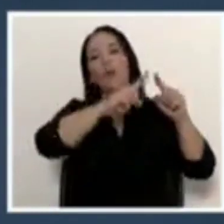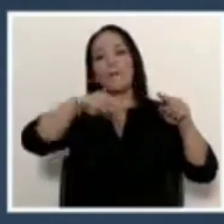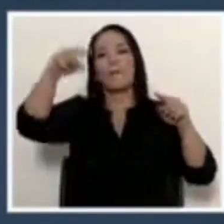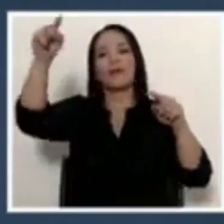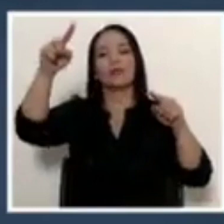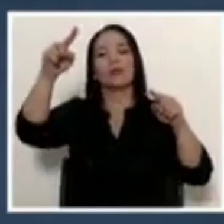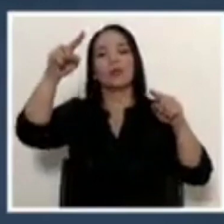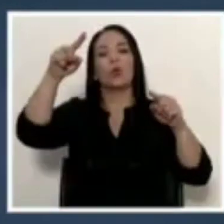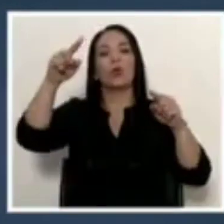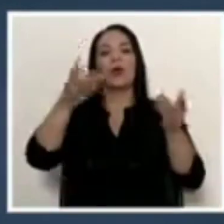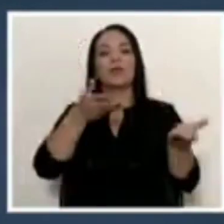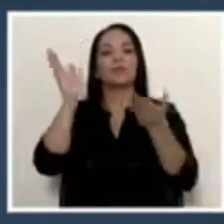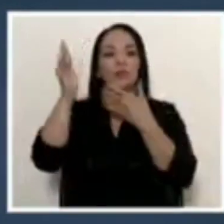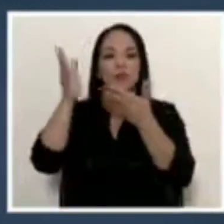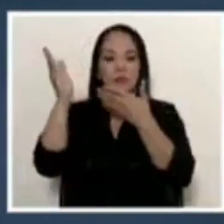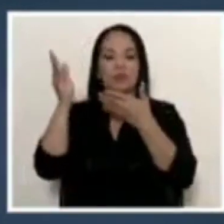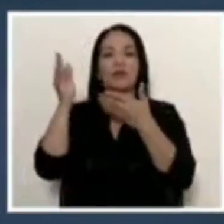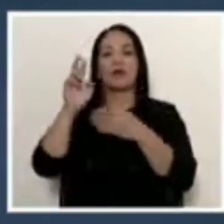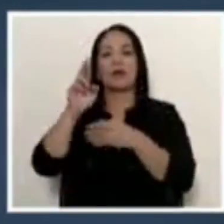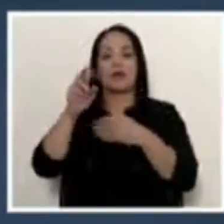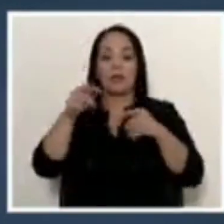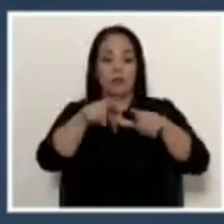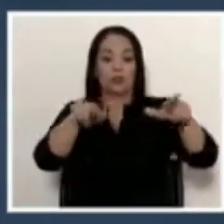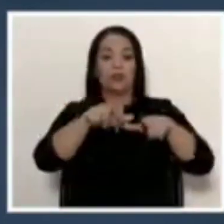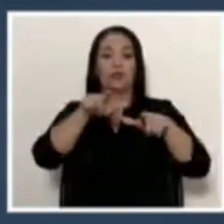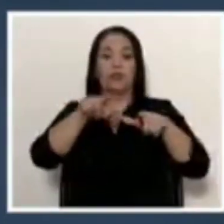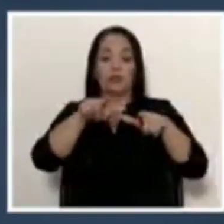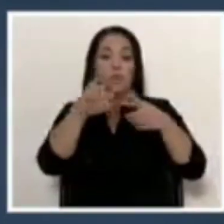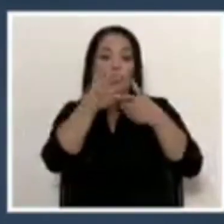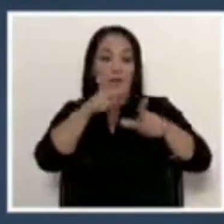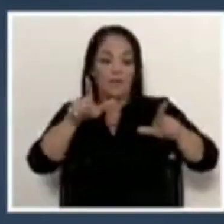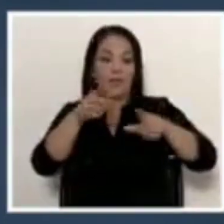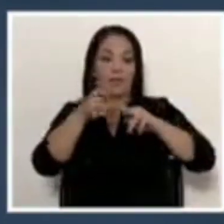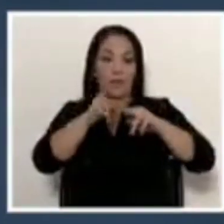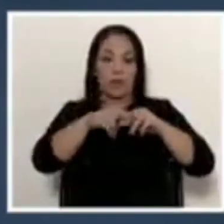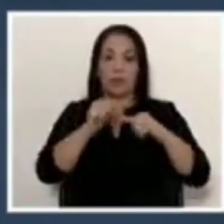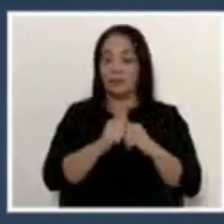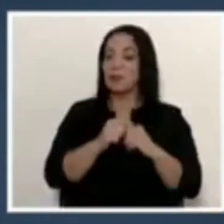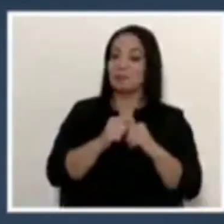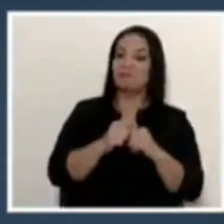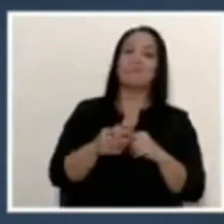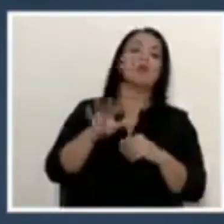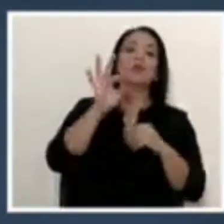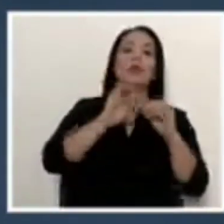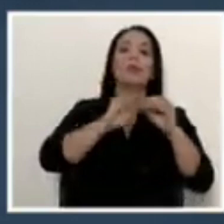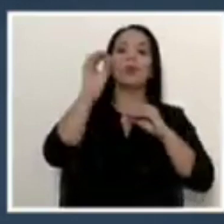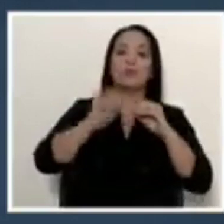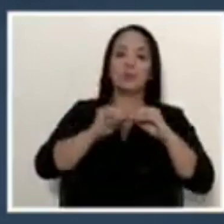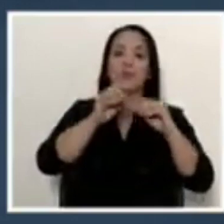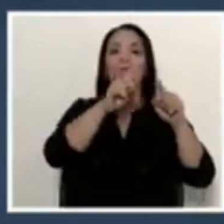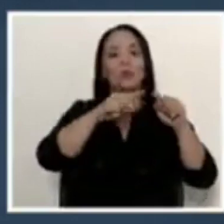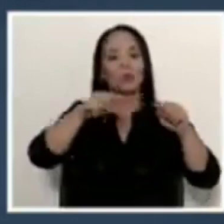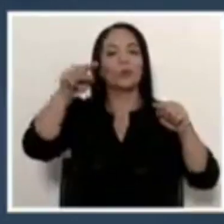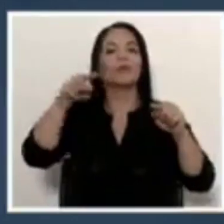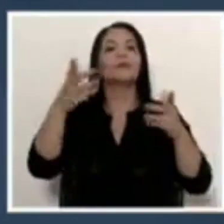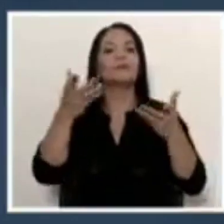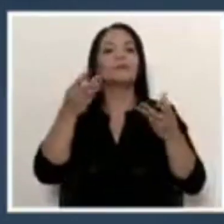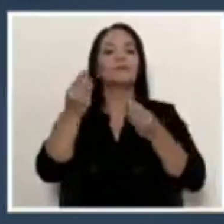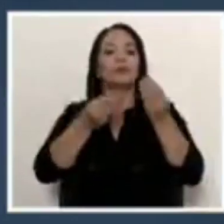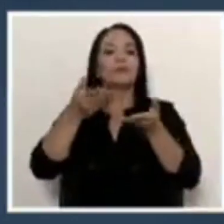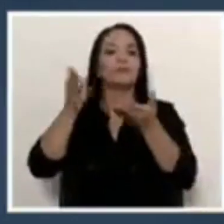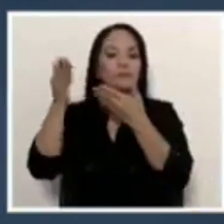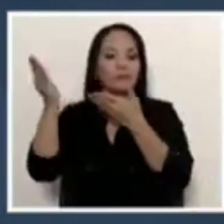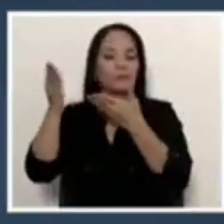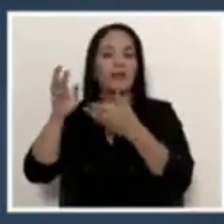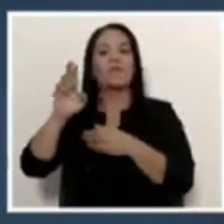en las exportaciones en el régimen de Zona Franca, 9% nada despreciable en las exportaciones del